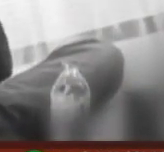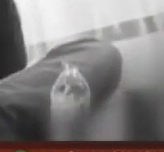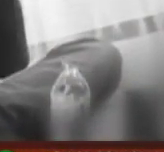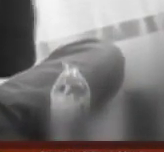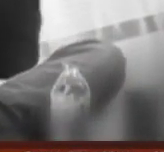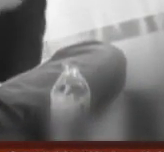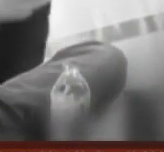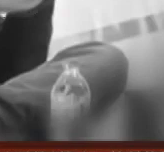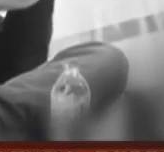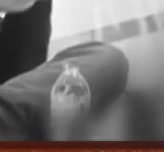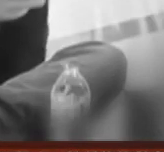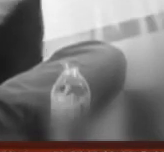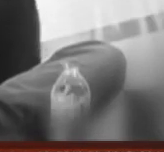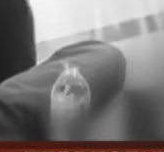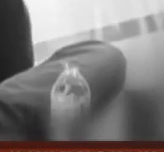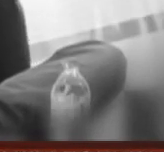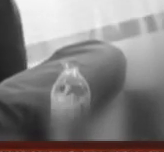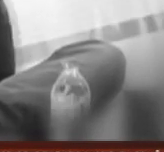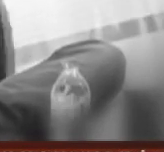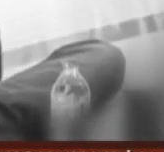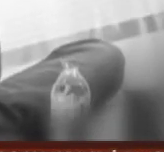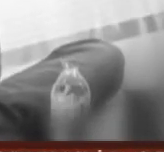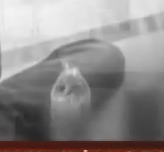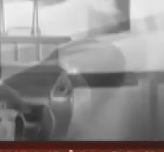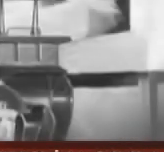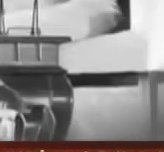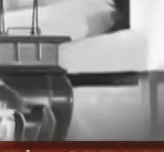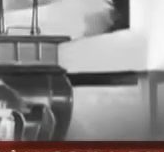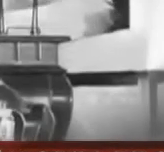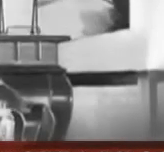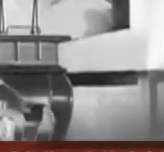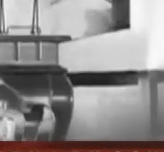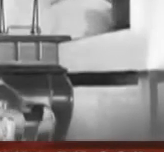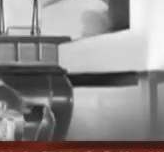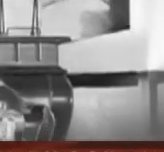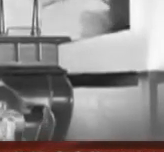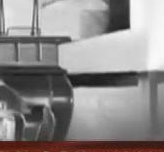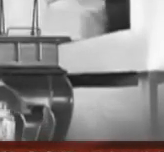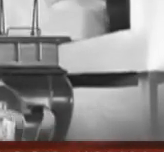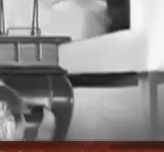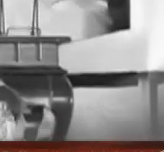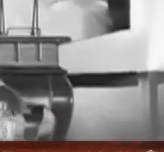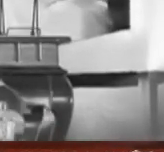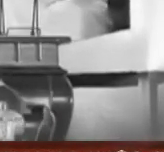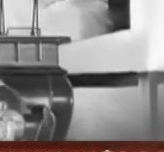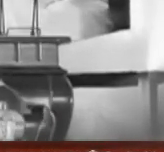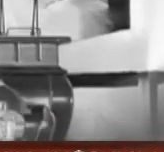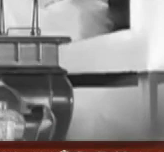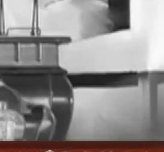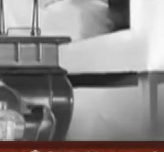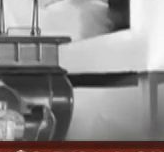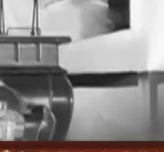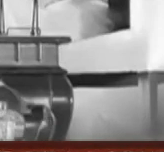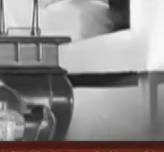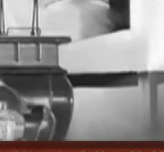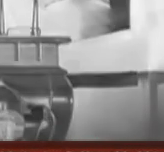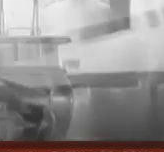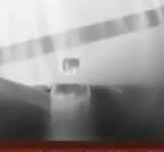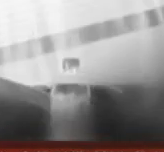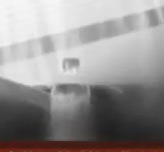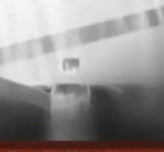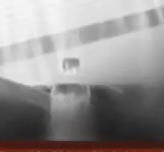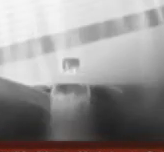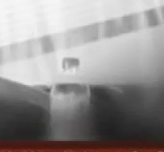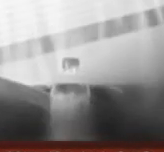pensamos que fuera a llegar tan lejos ni a ser tan grande. Creo que es una historia hermosa.